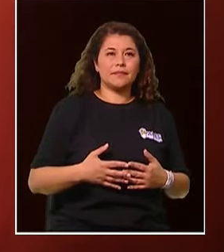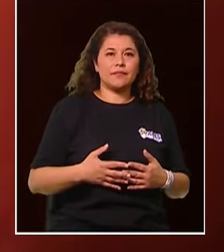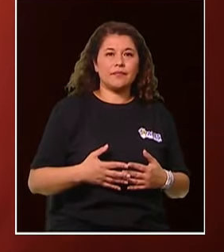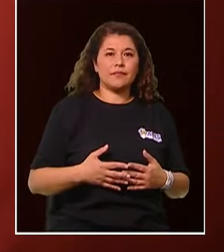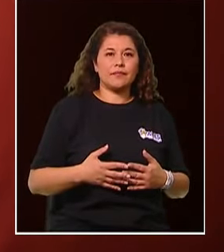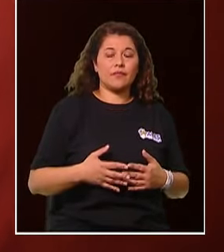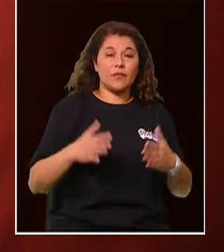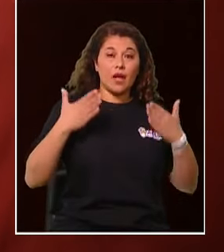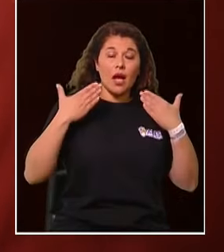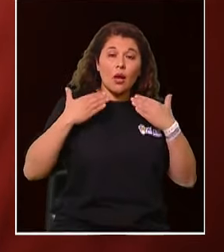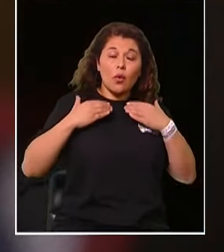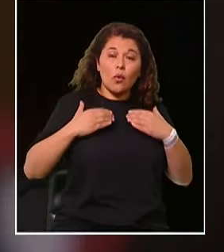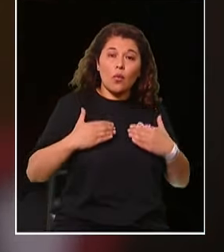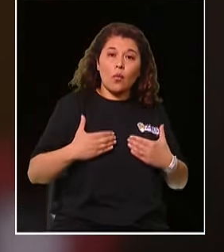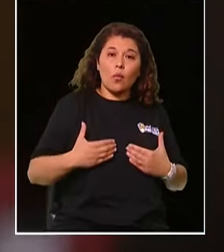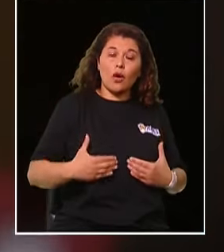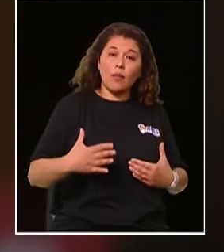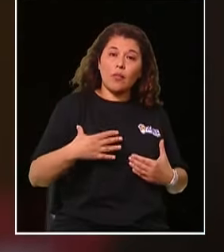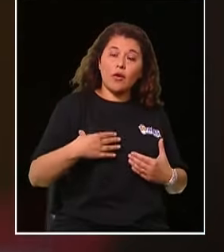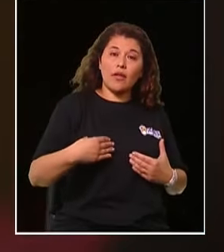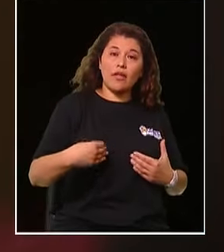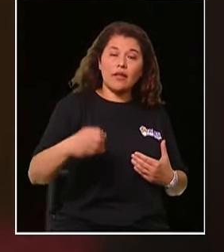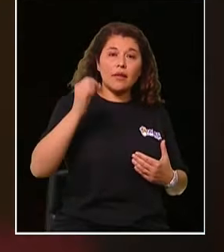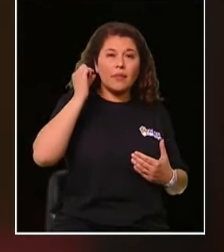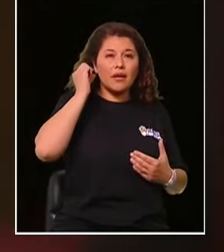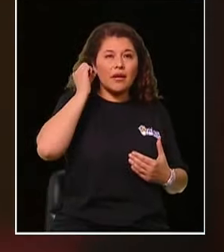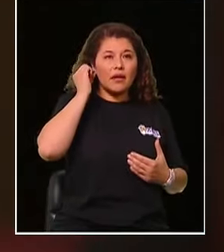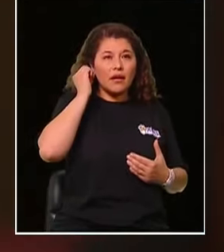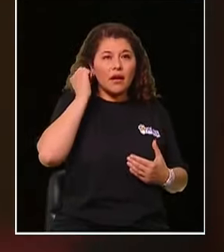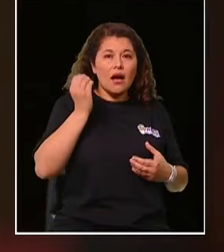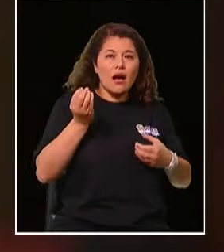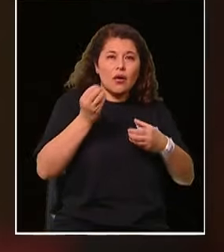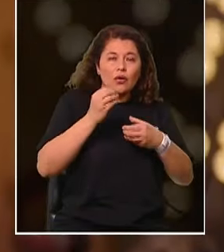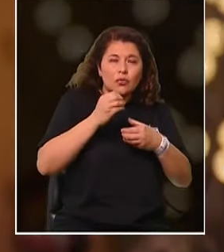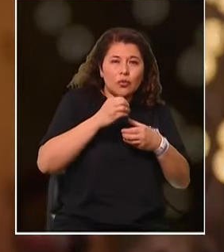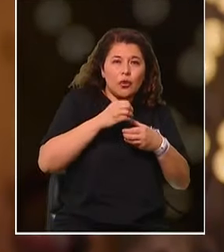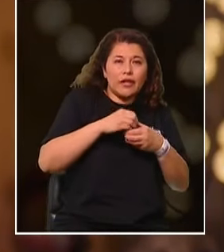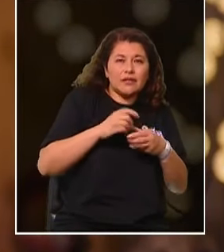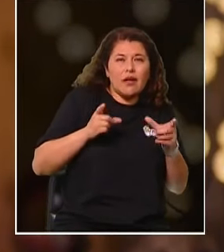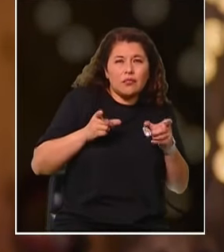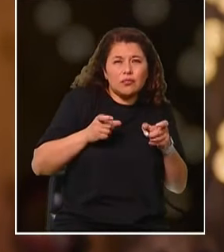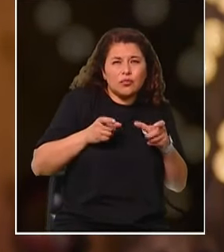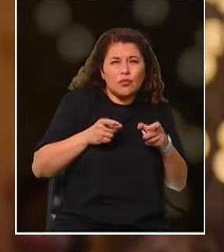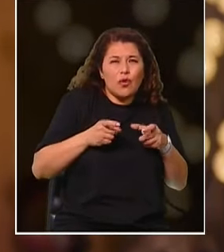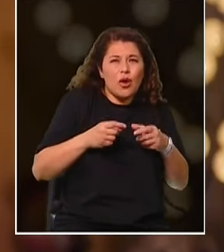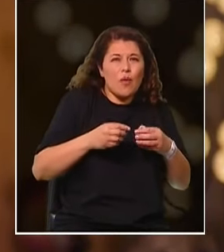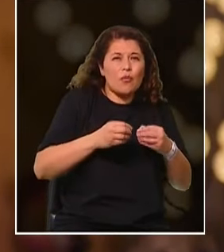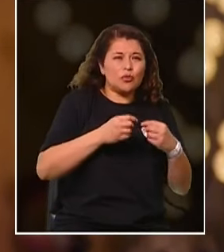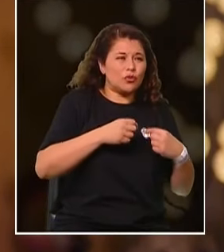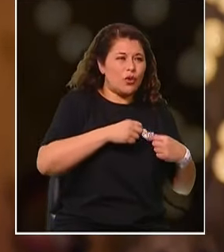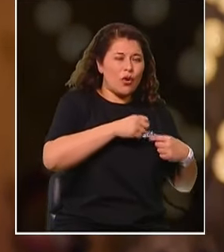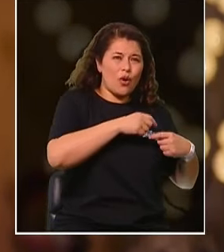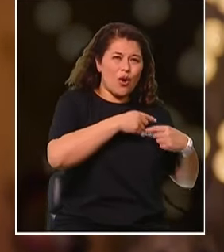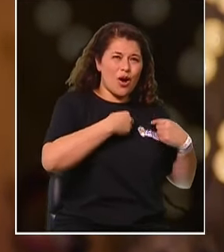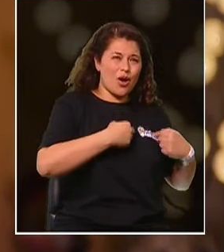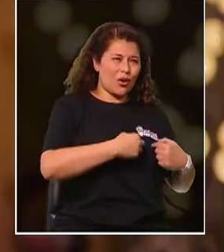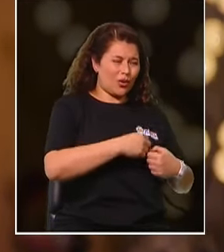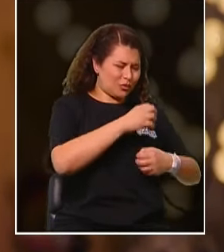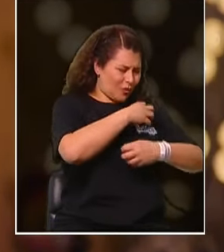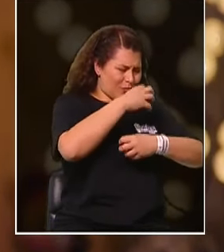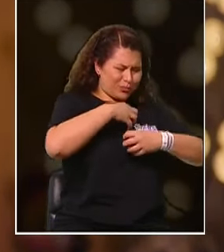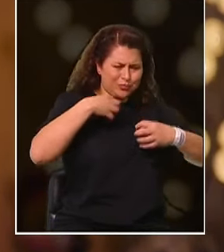El cuerpo de mi hija ayuda a la generación de tumores. Entonces tenía un par de tumores en el corazón. Tiene el cerebro lleno de tumores.